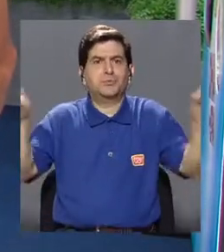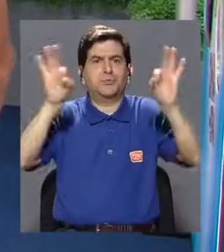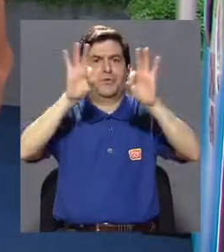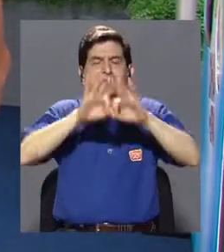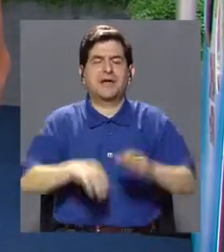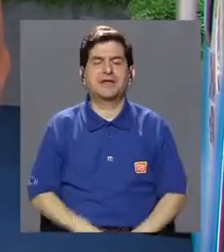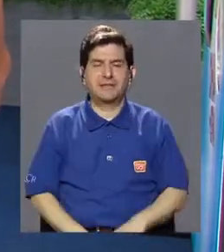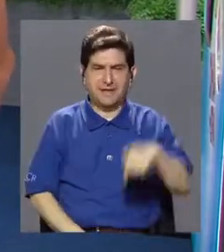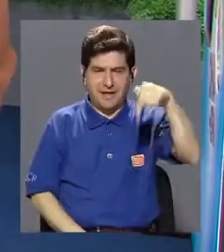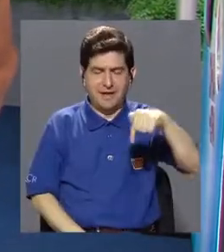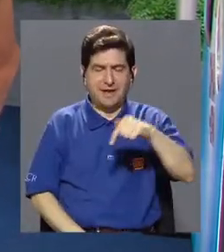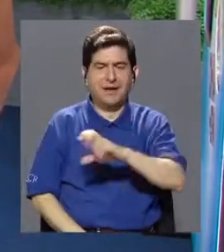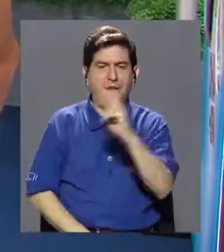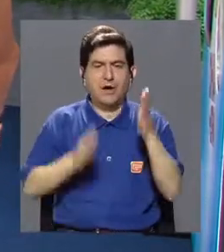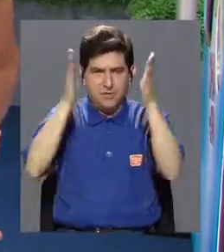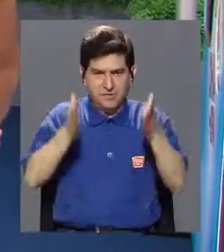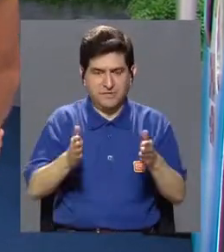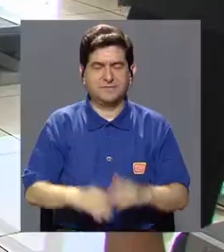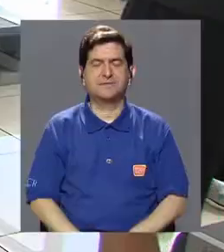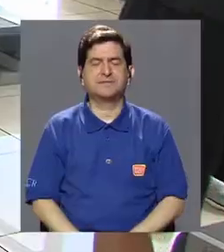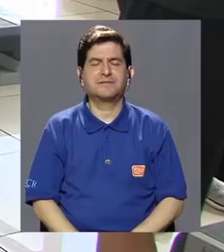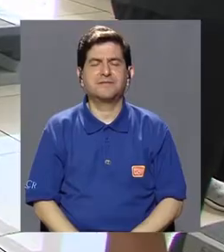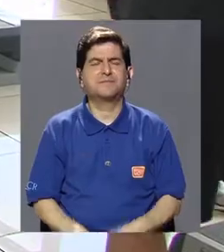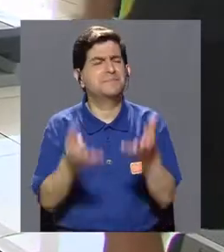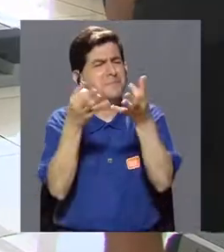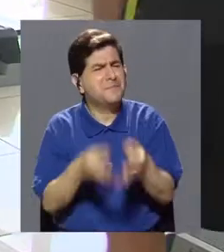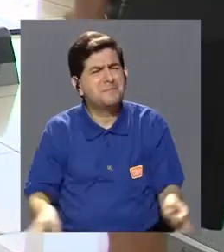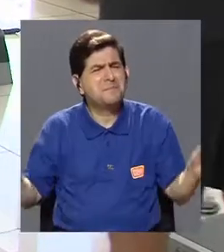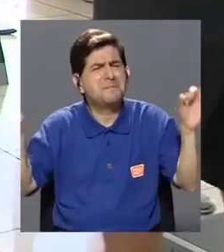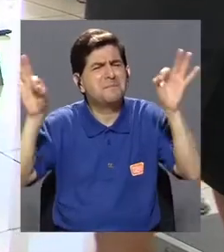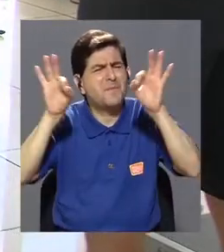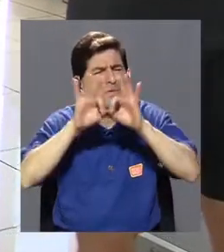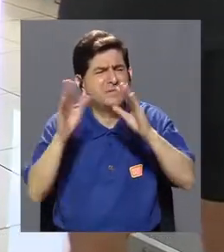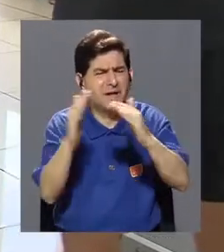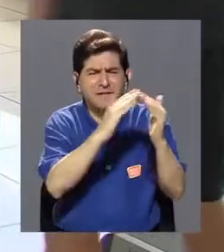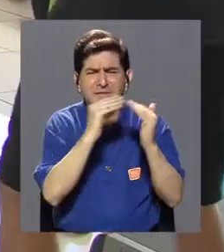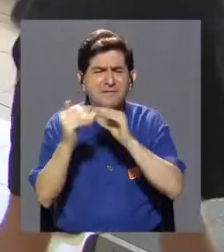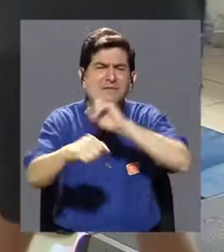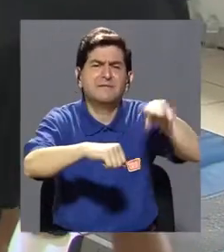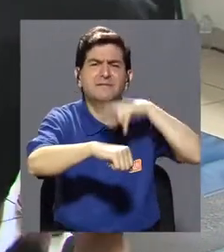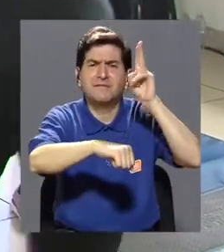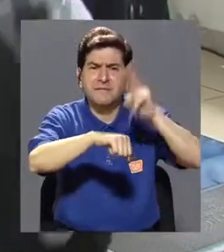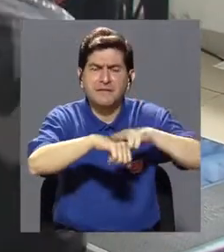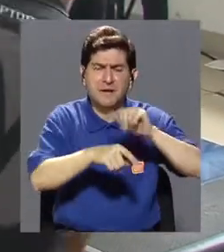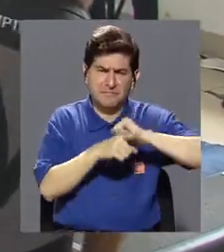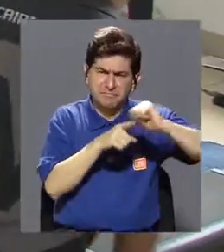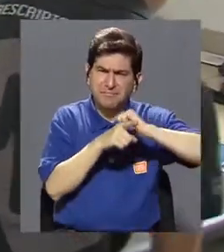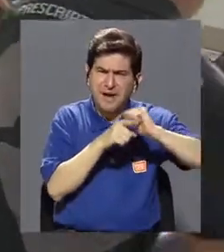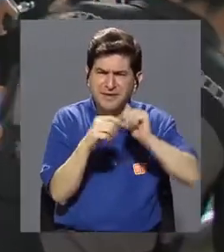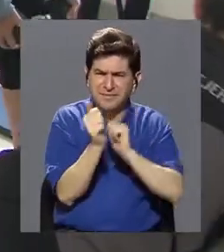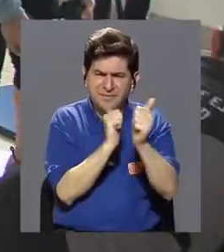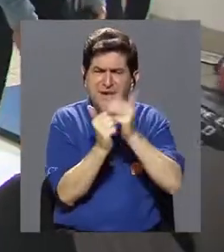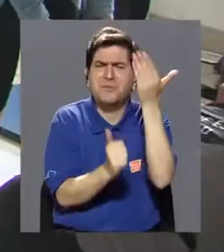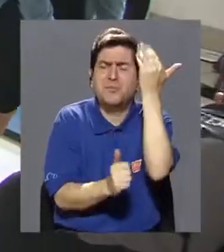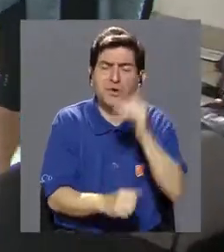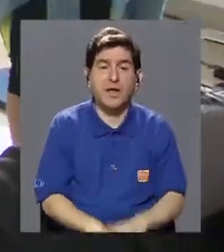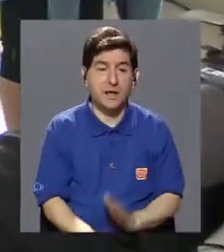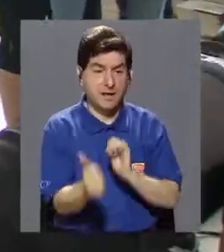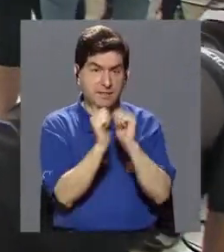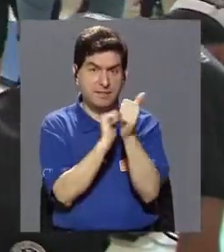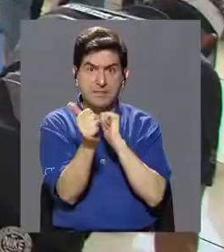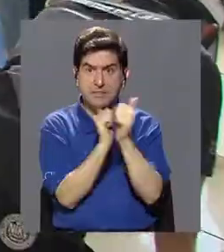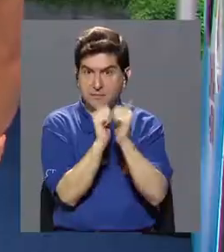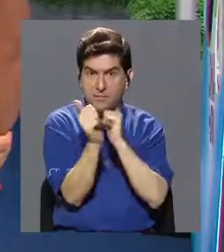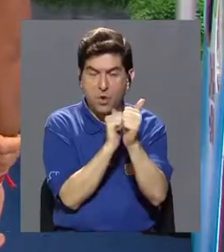cubriendo un evento tan importante para el costarricense. Coméntenos por favor por qué es importante que la población nacional practique